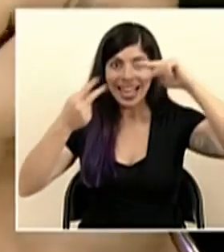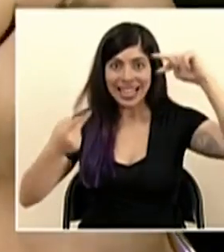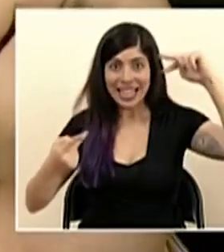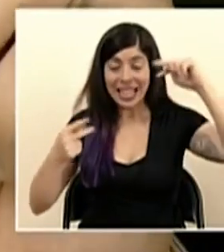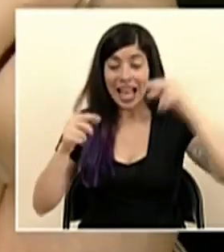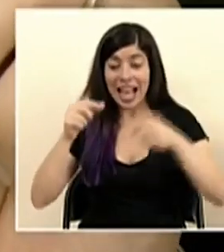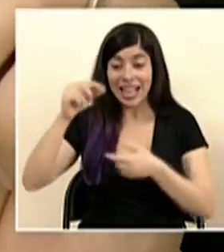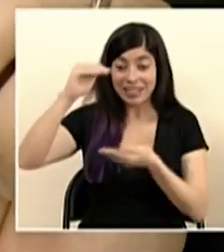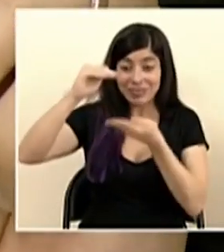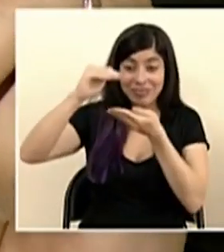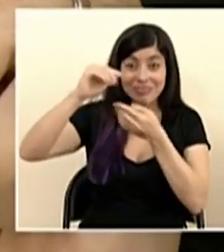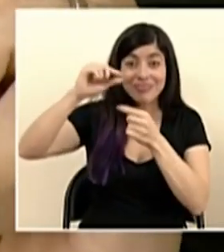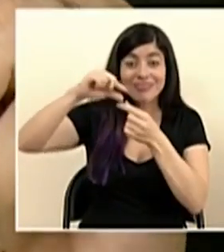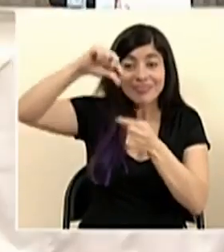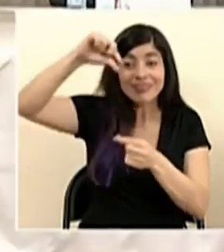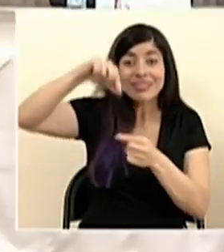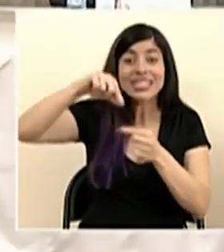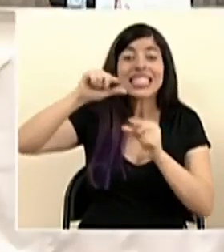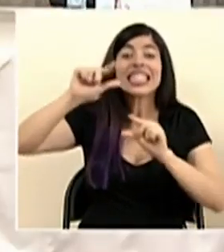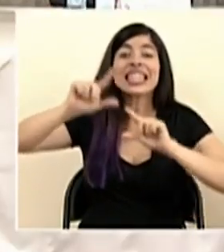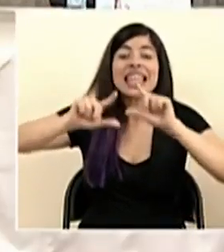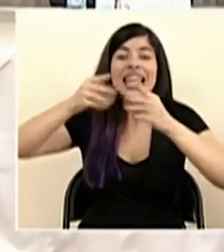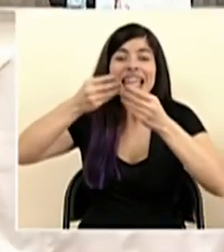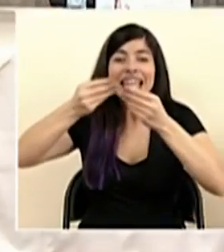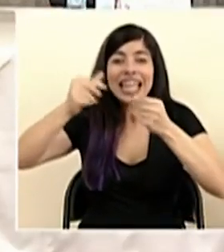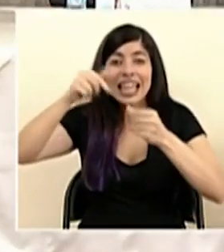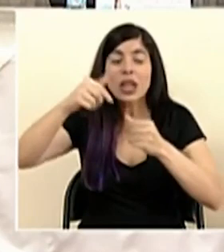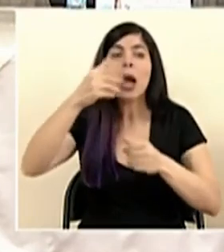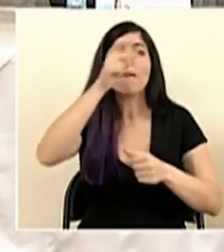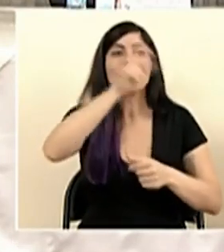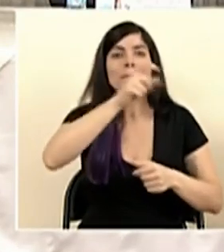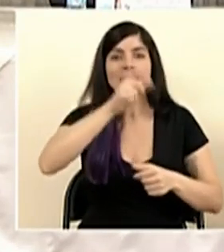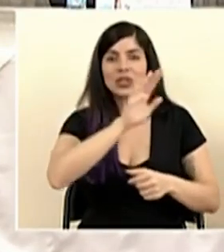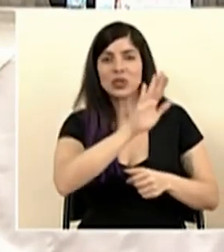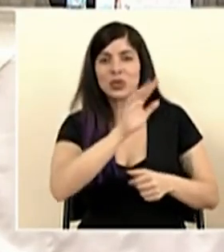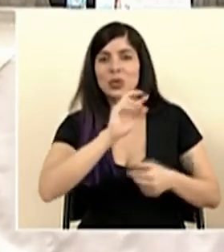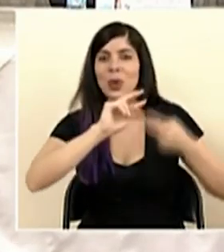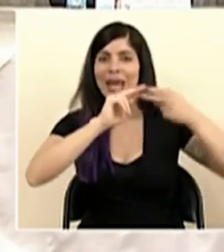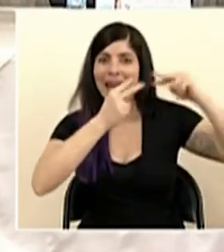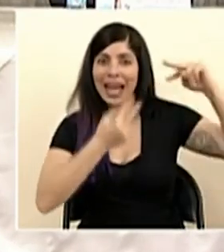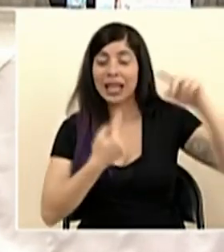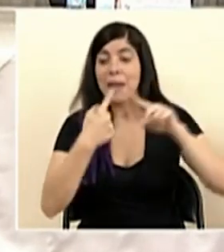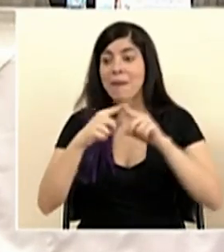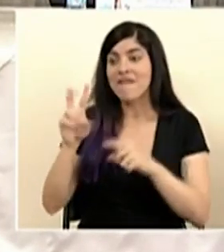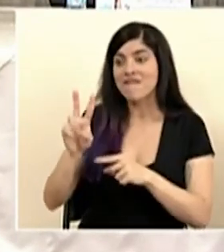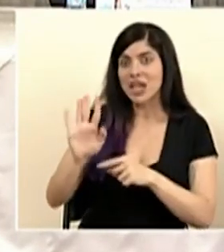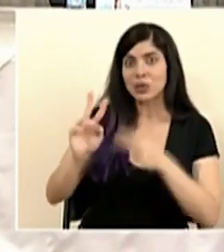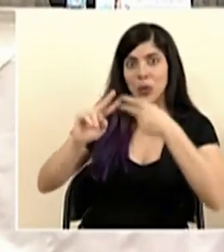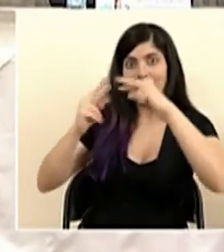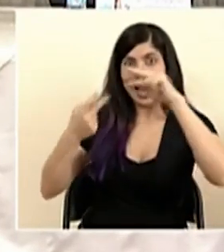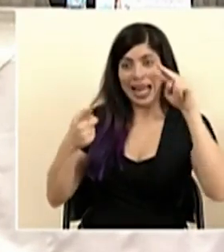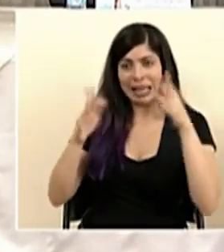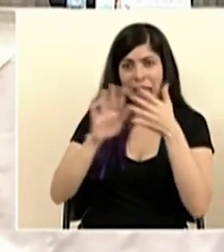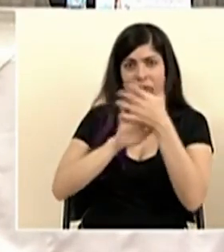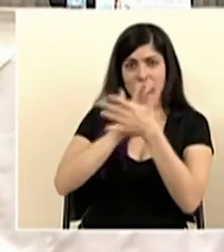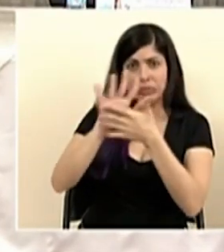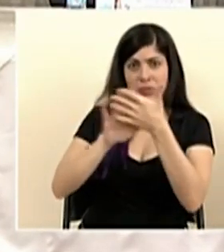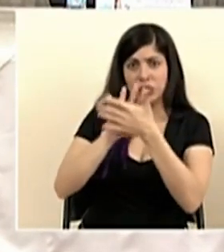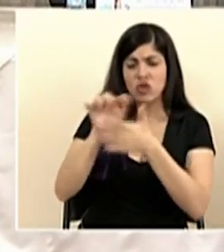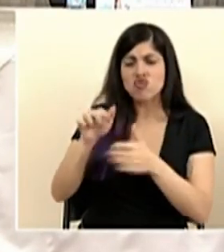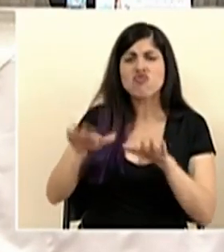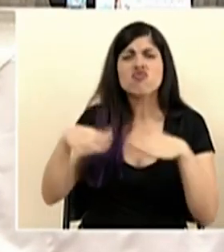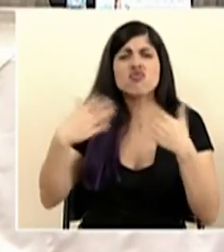material genético tanto del virus como de la persona y otros contaminantes, entonces debe purificarse. Para purificarlo